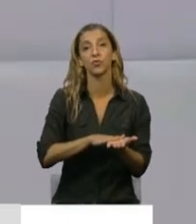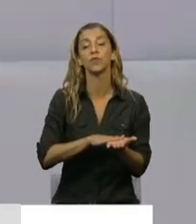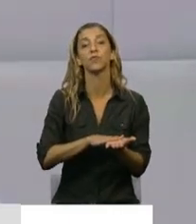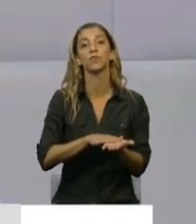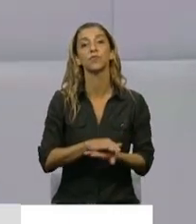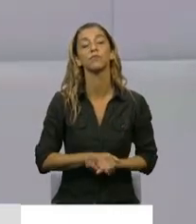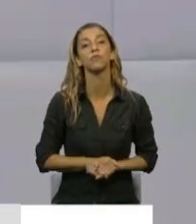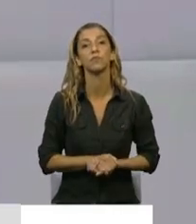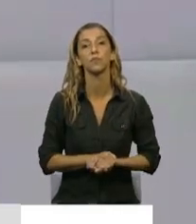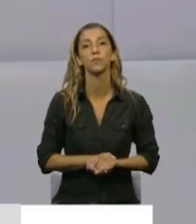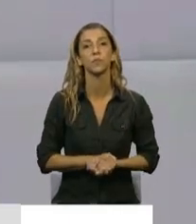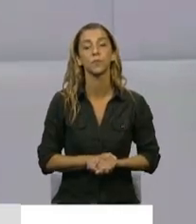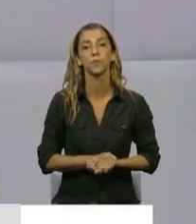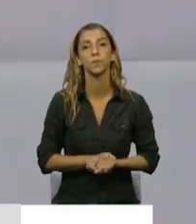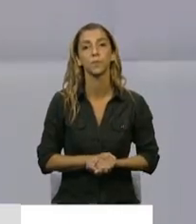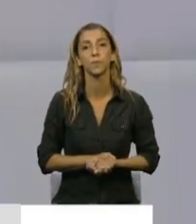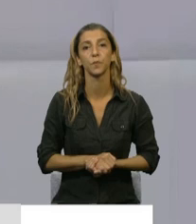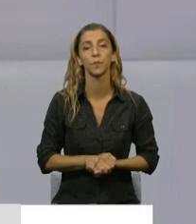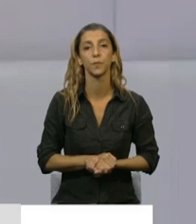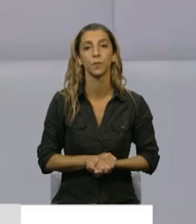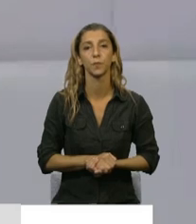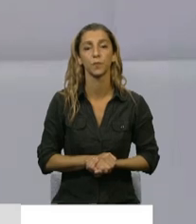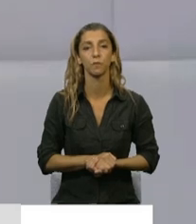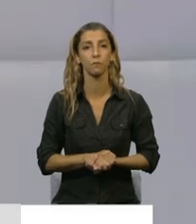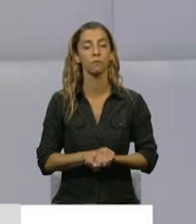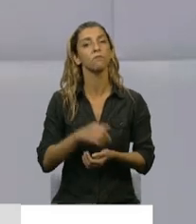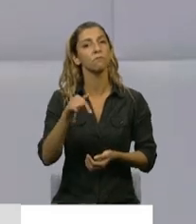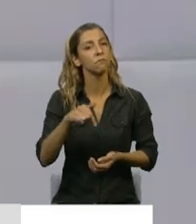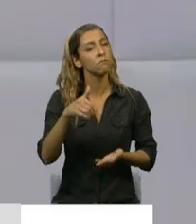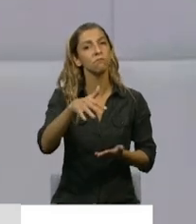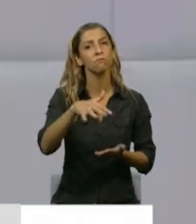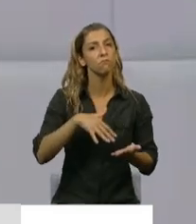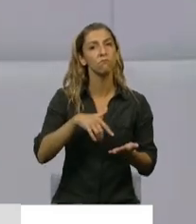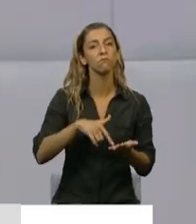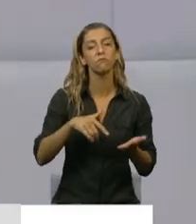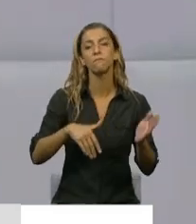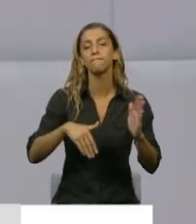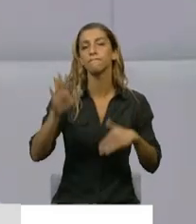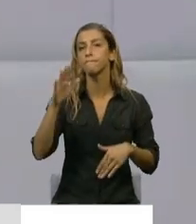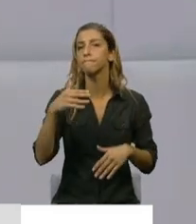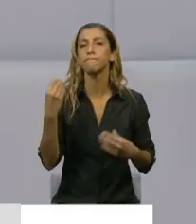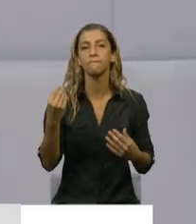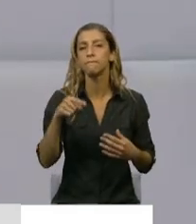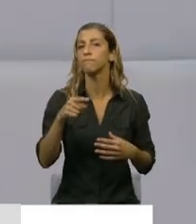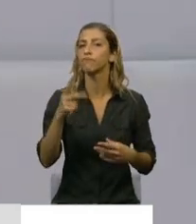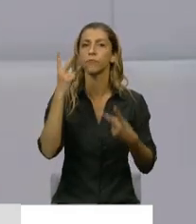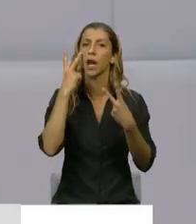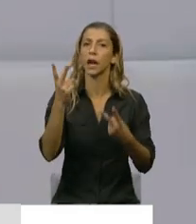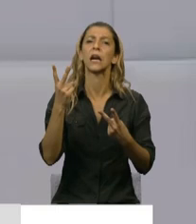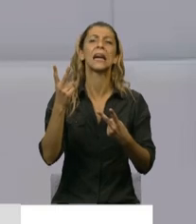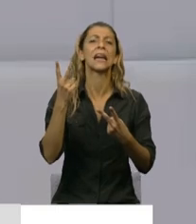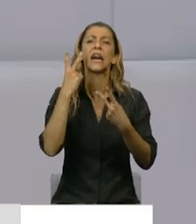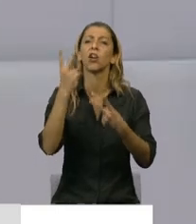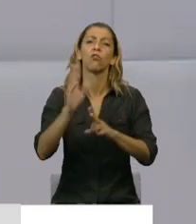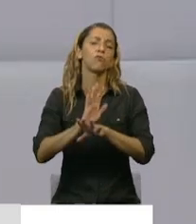es un proyecto que tiene que ver esencialmente con un reconocimiento o la